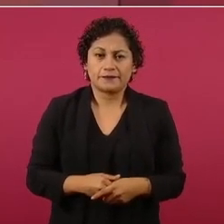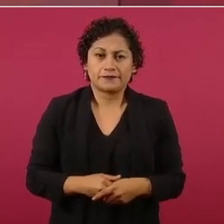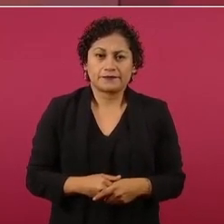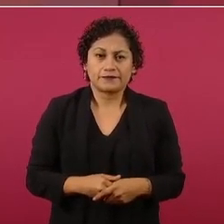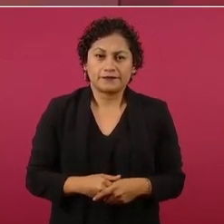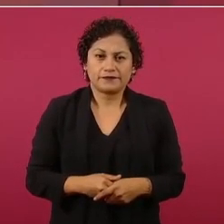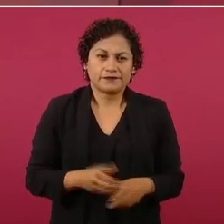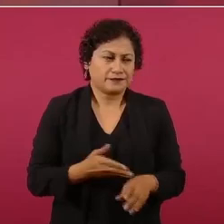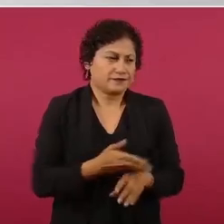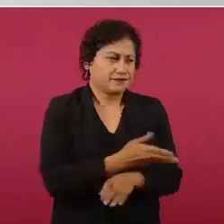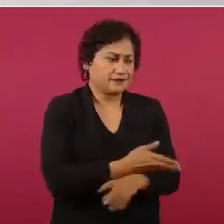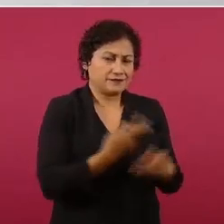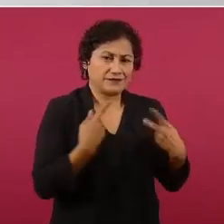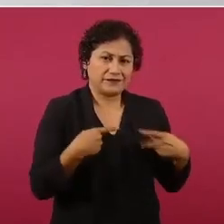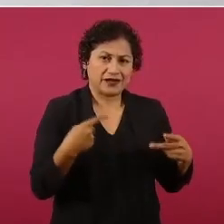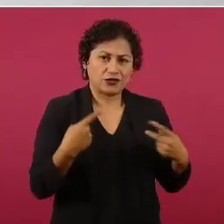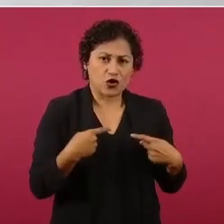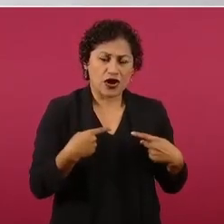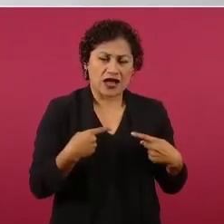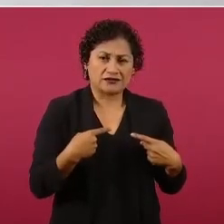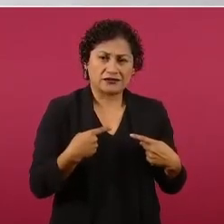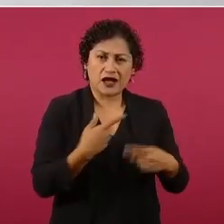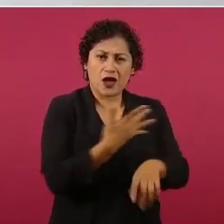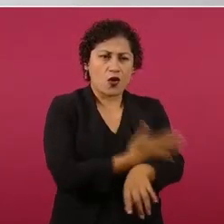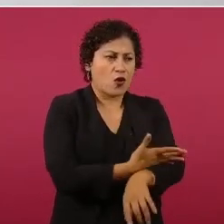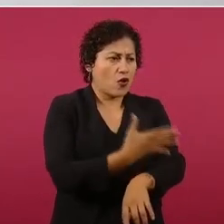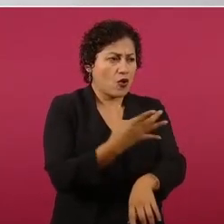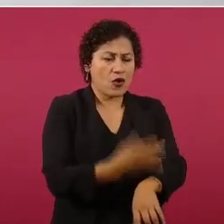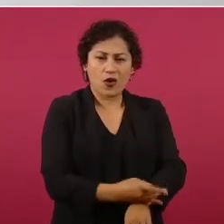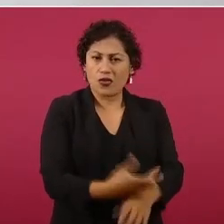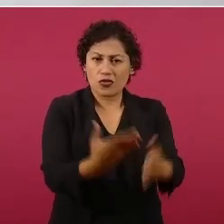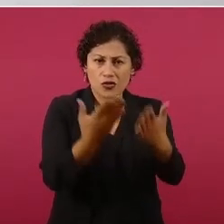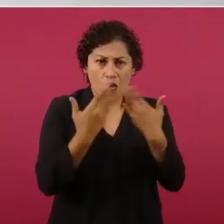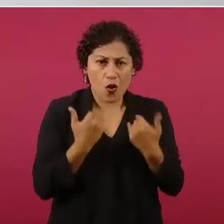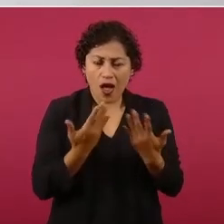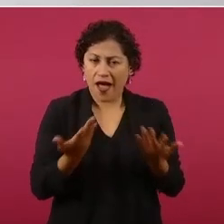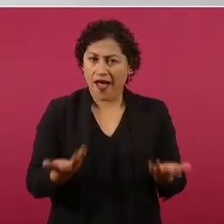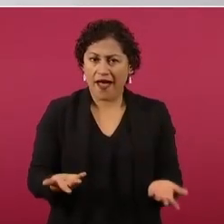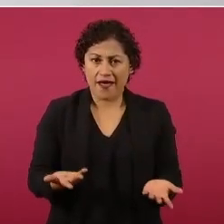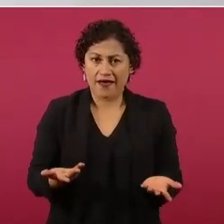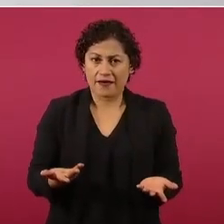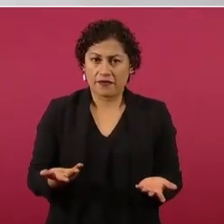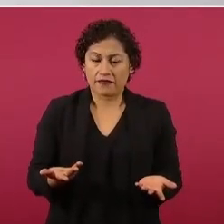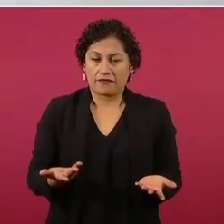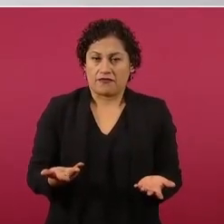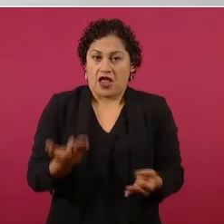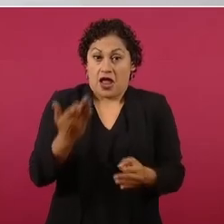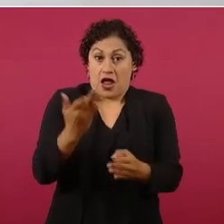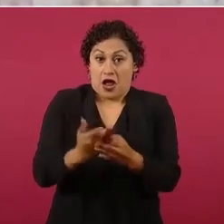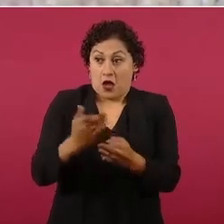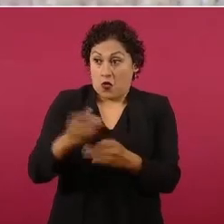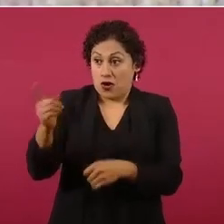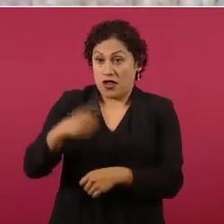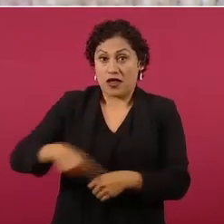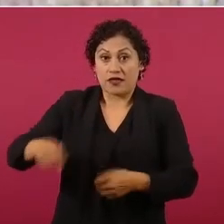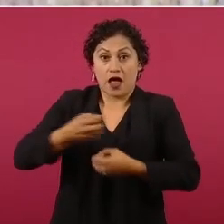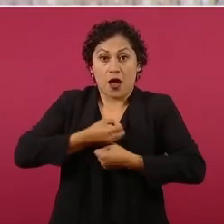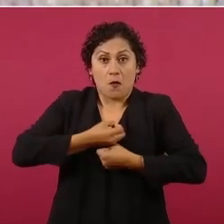deshonestos y tienen todo el derecho de manifestarse,